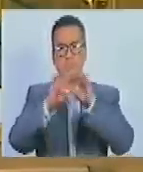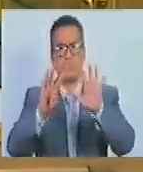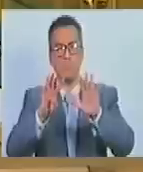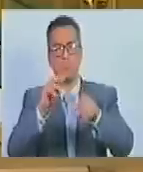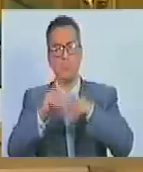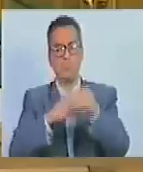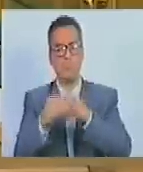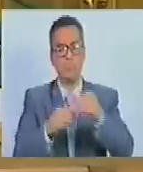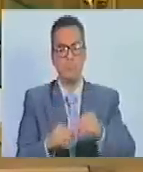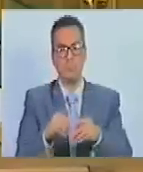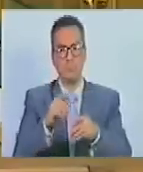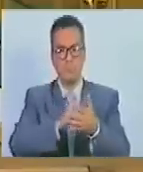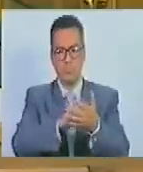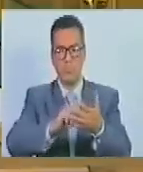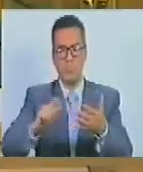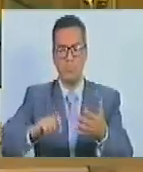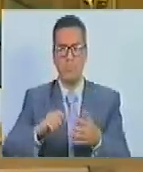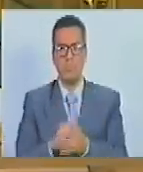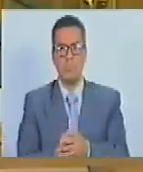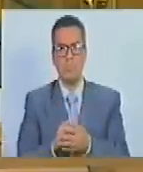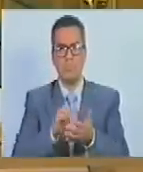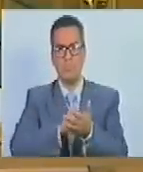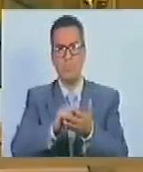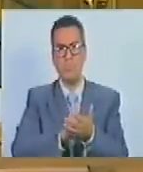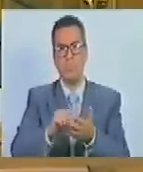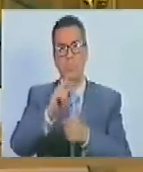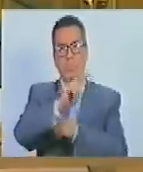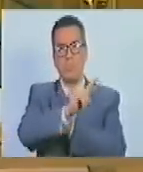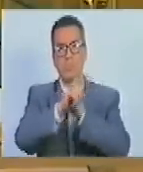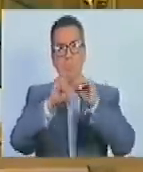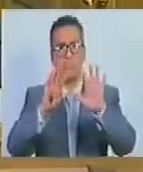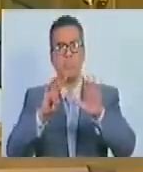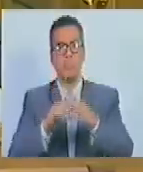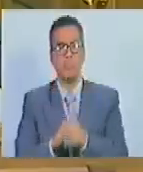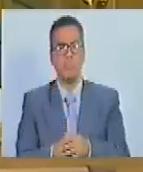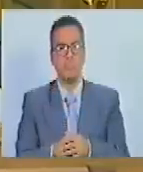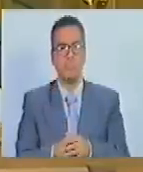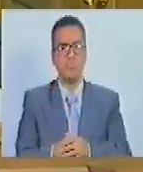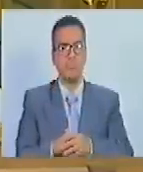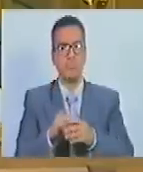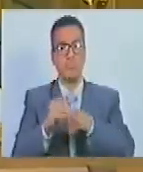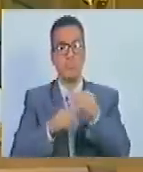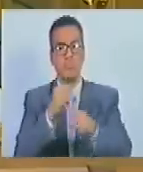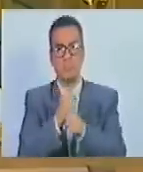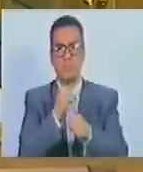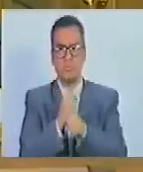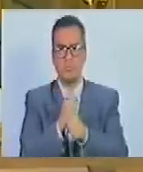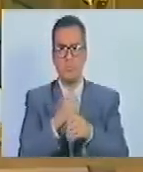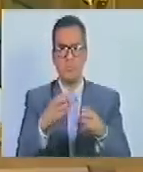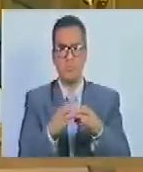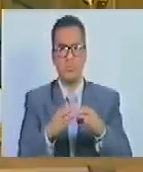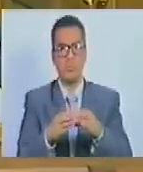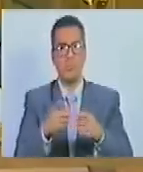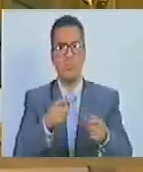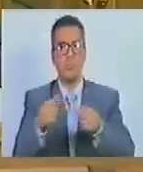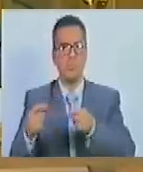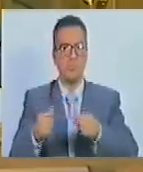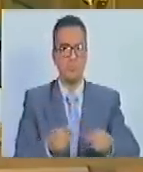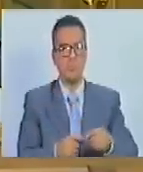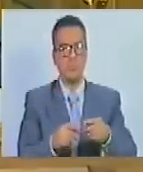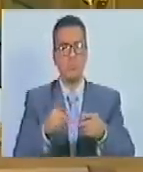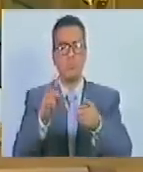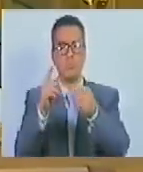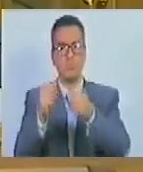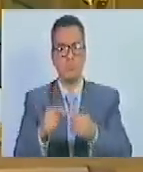que ando redactado de la siguiente manera. Artículo 29. Son funciones de la unidad administrativa y